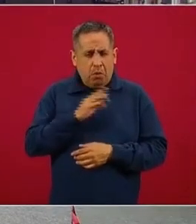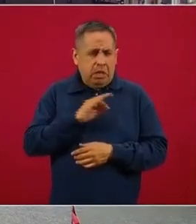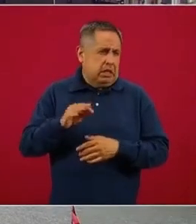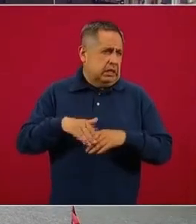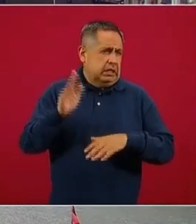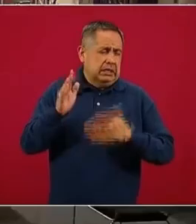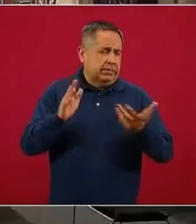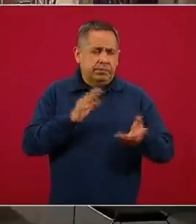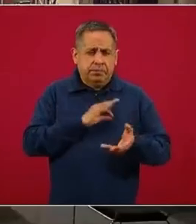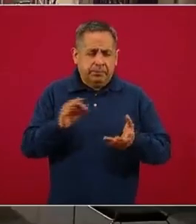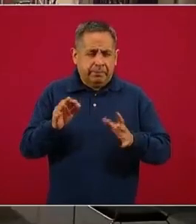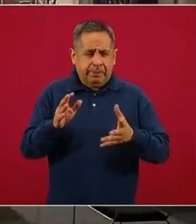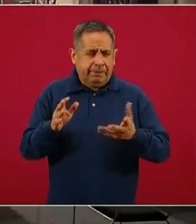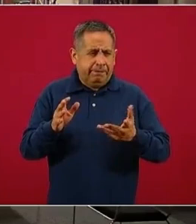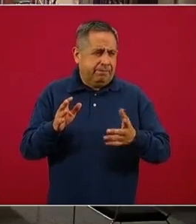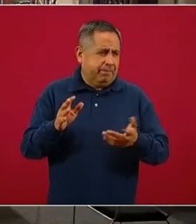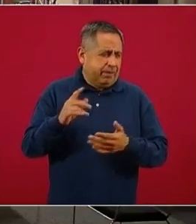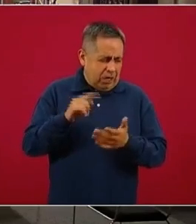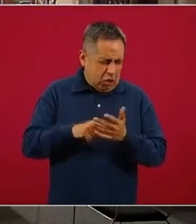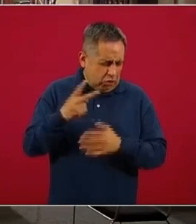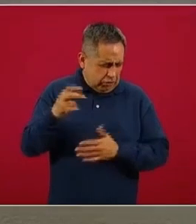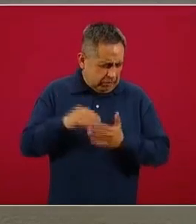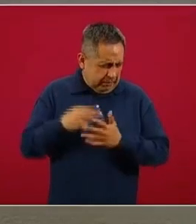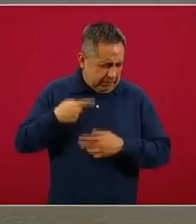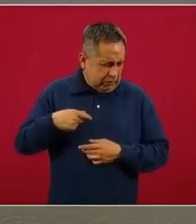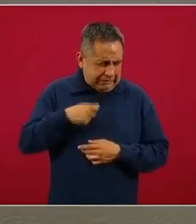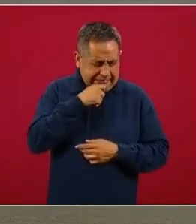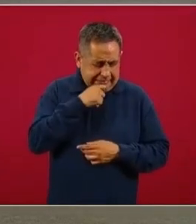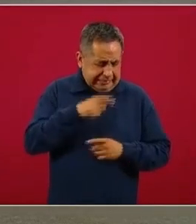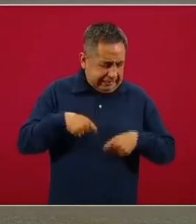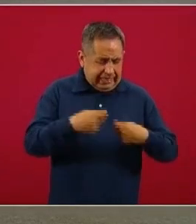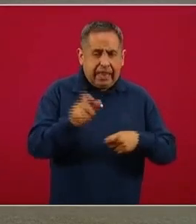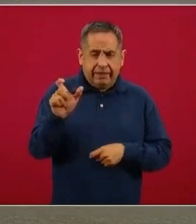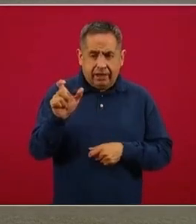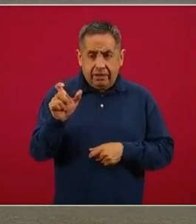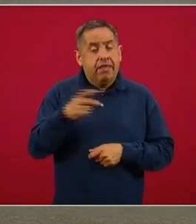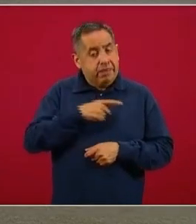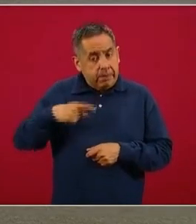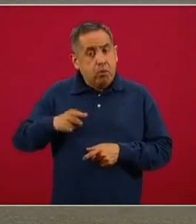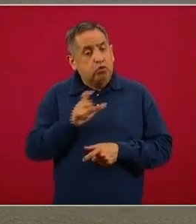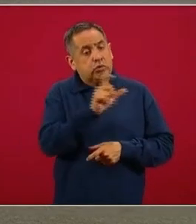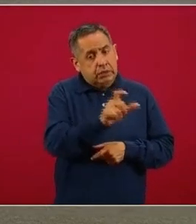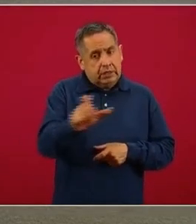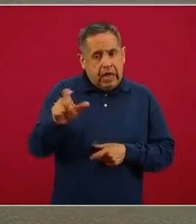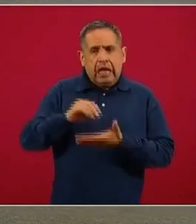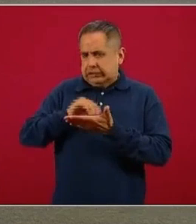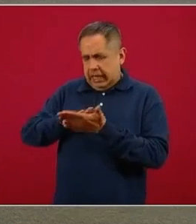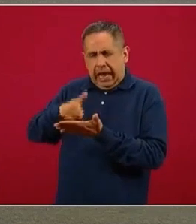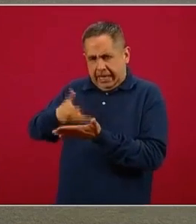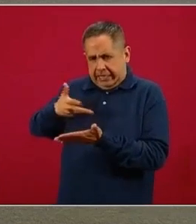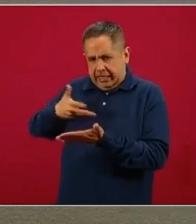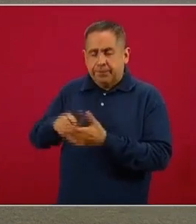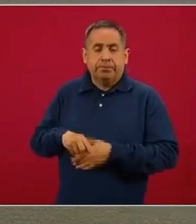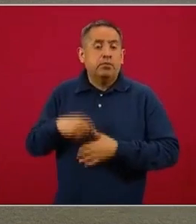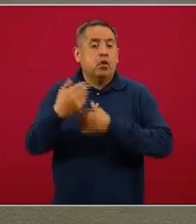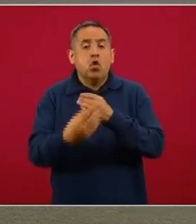alrededor de no sé si 200 mil personas todavía a las que se les tiene que entregar el apoyo, pero que ya están registrados. Ya no